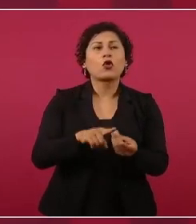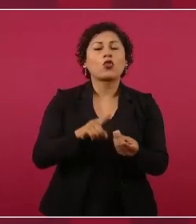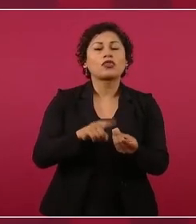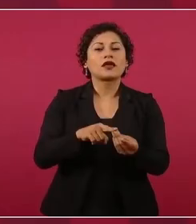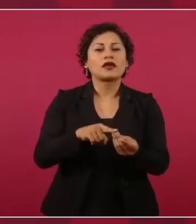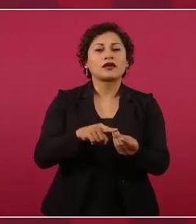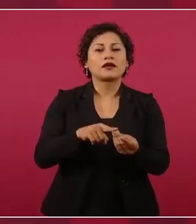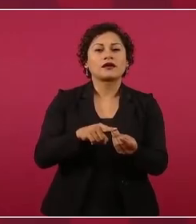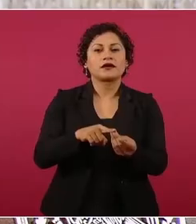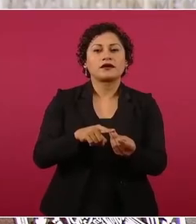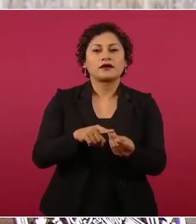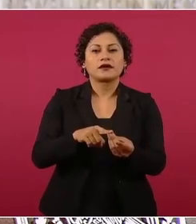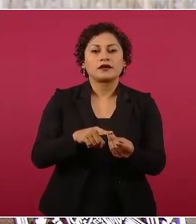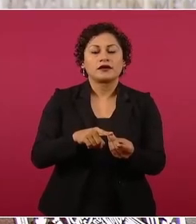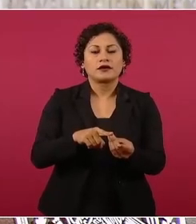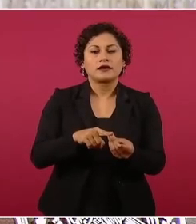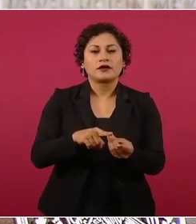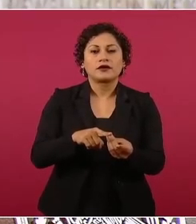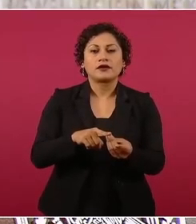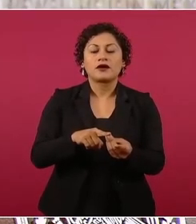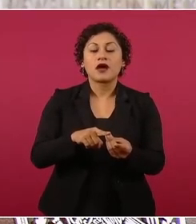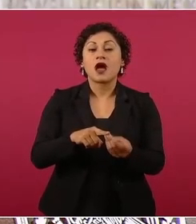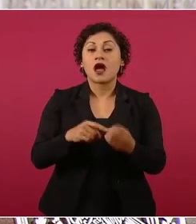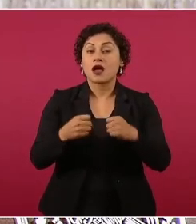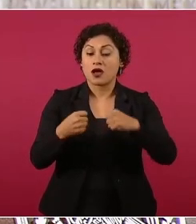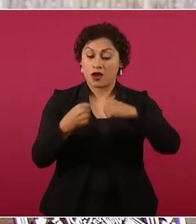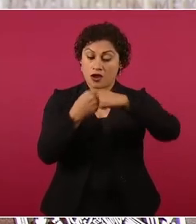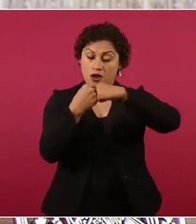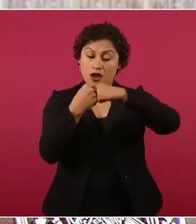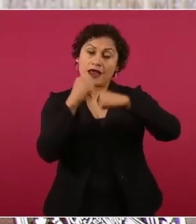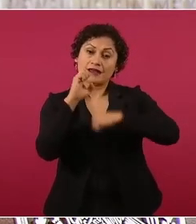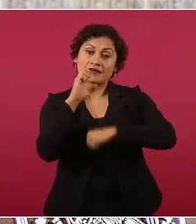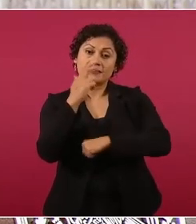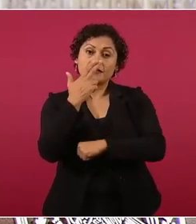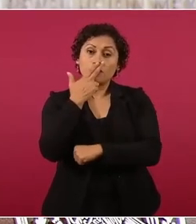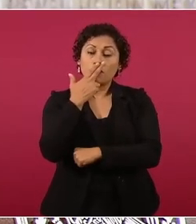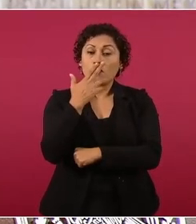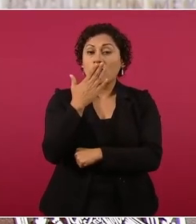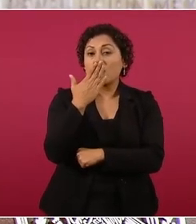Chihuahua con Sonora,